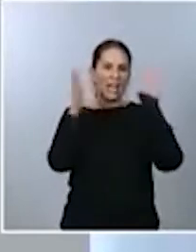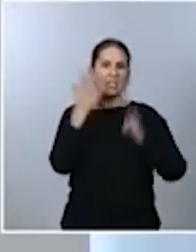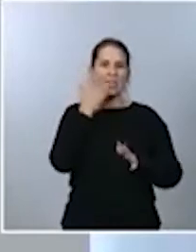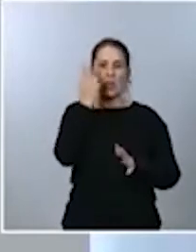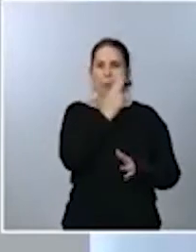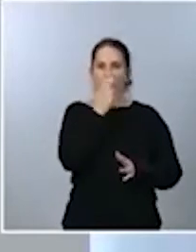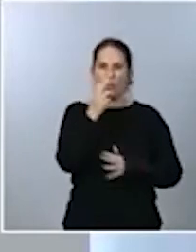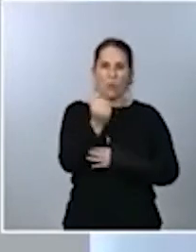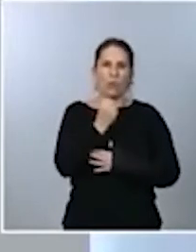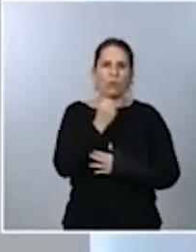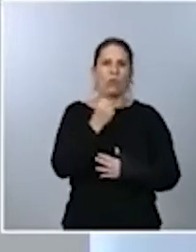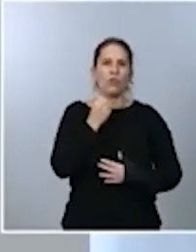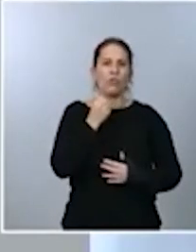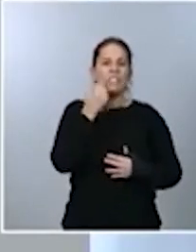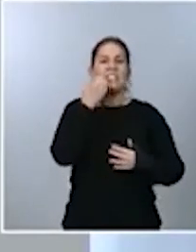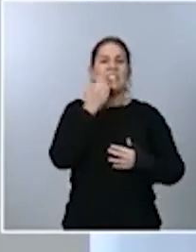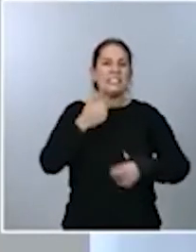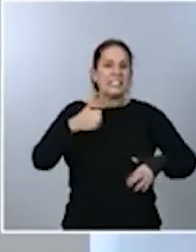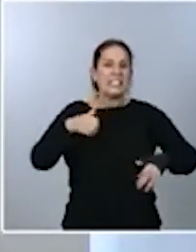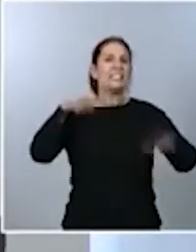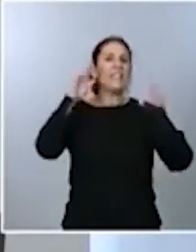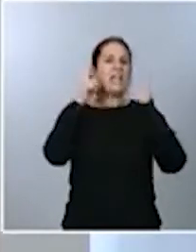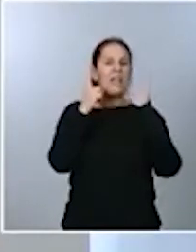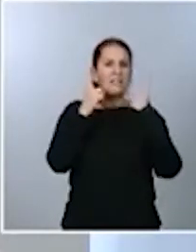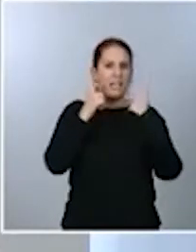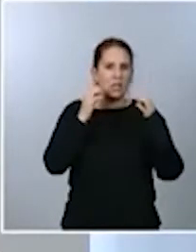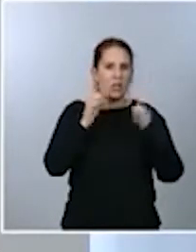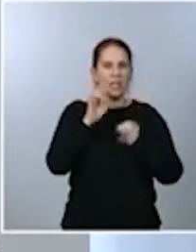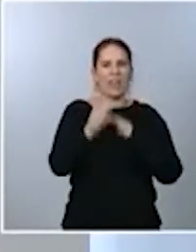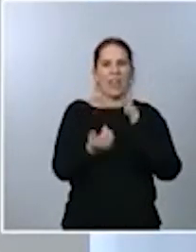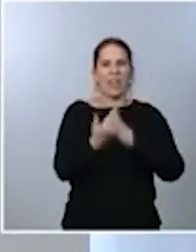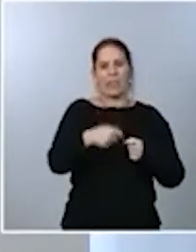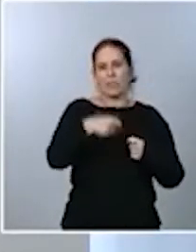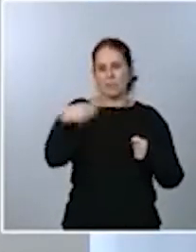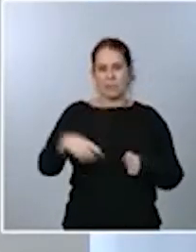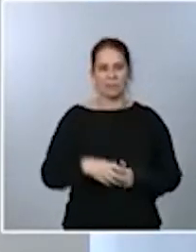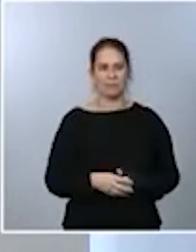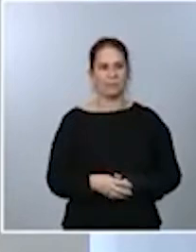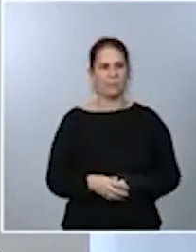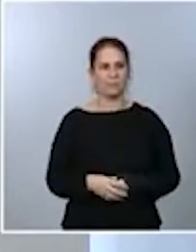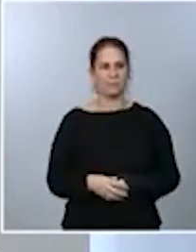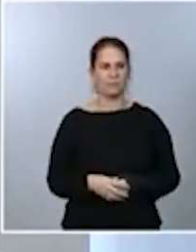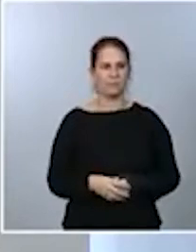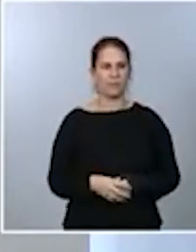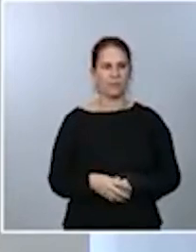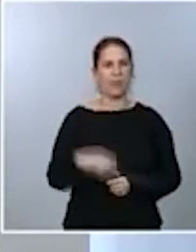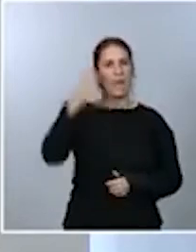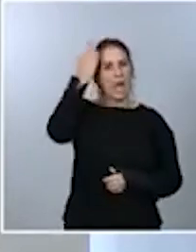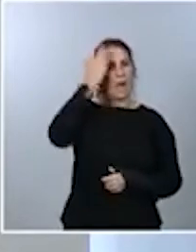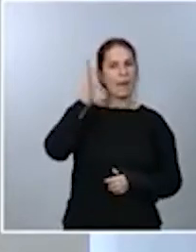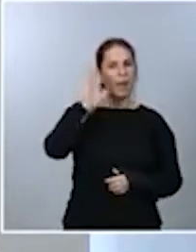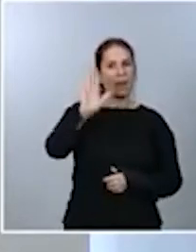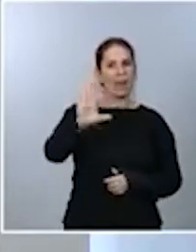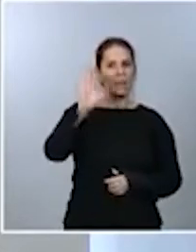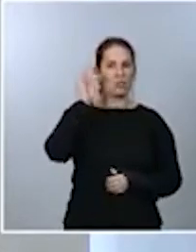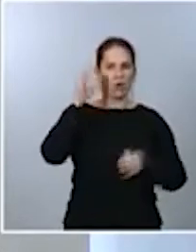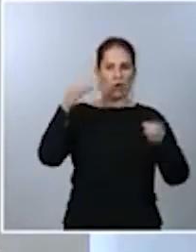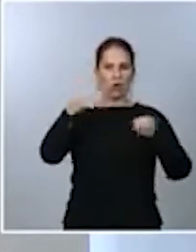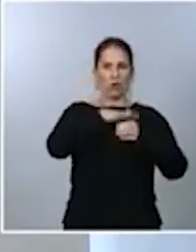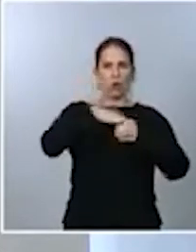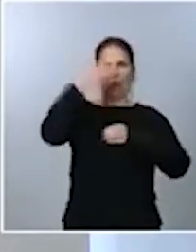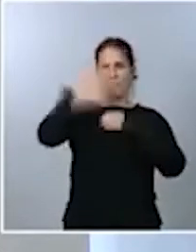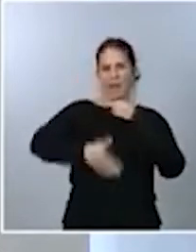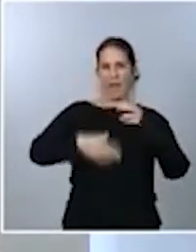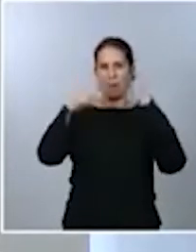el caso de que fuera necesario extenderlo más allá de 15 días. Y respecto a Navarra, Navarra ha tomado la decisión de hacer un confinamiento perimetral de toda la comunidad autónoma. Tiene una